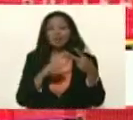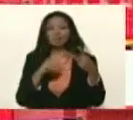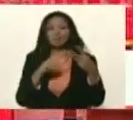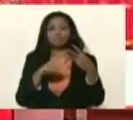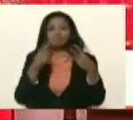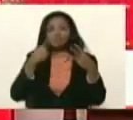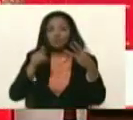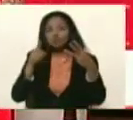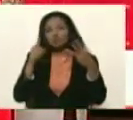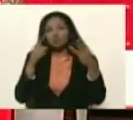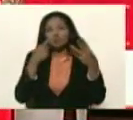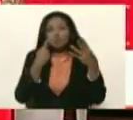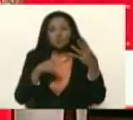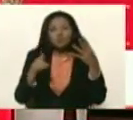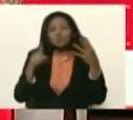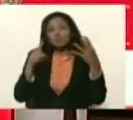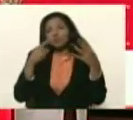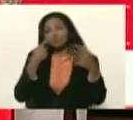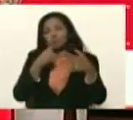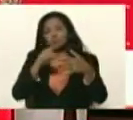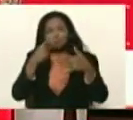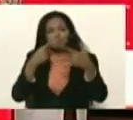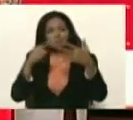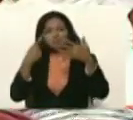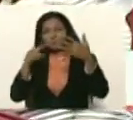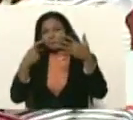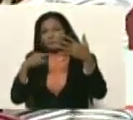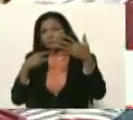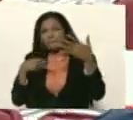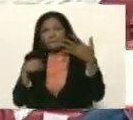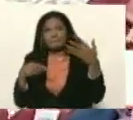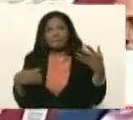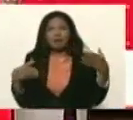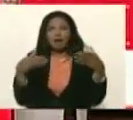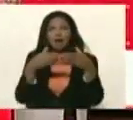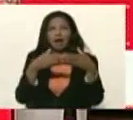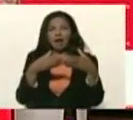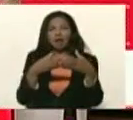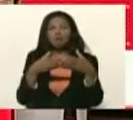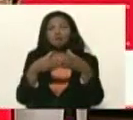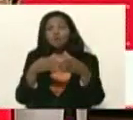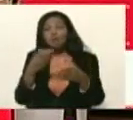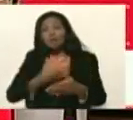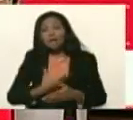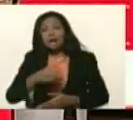Casanova, Luis José Marcano, Luis Jonás Reyes, ¿están todos aquí?